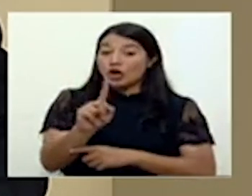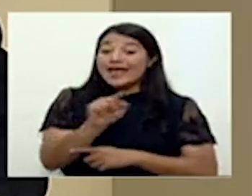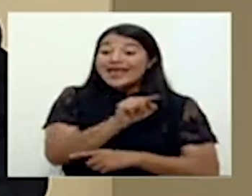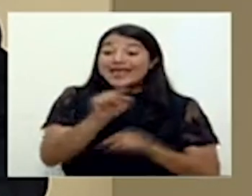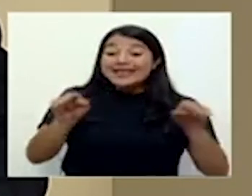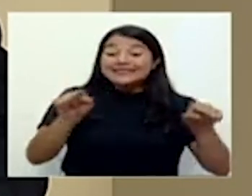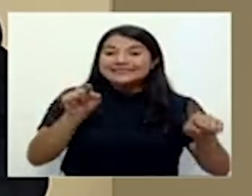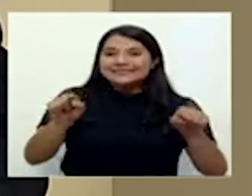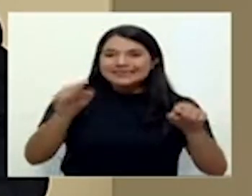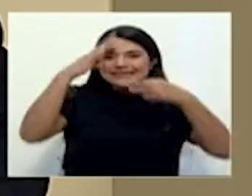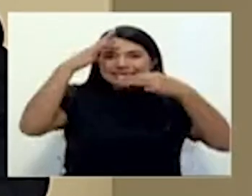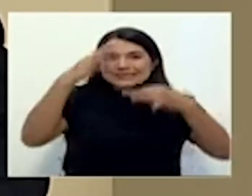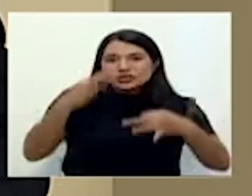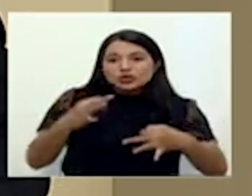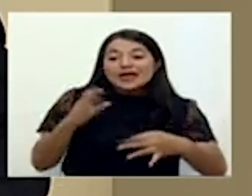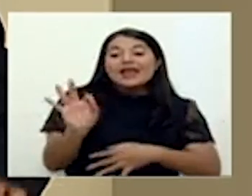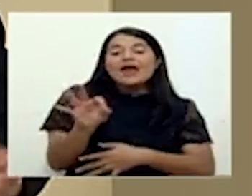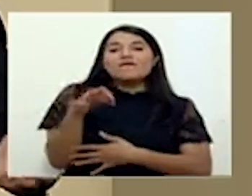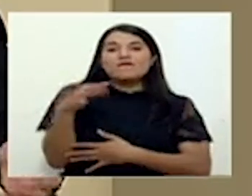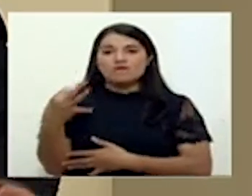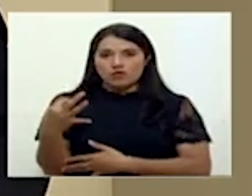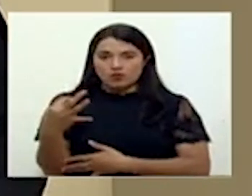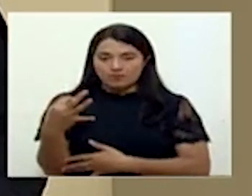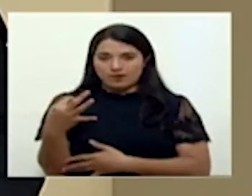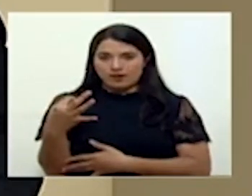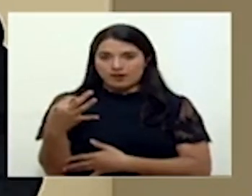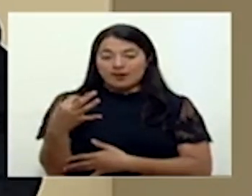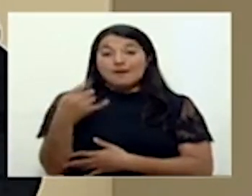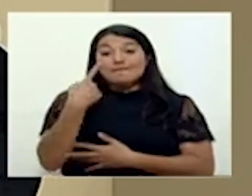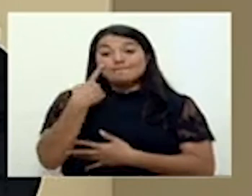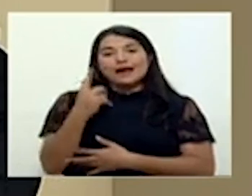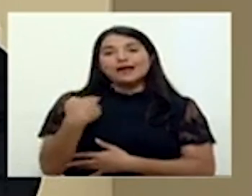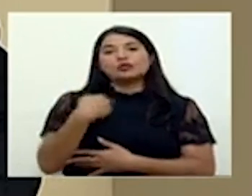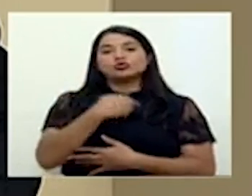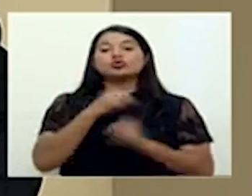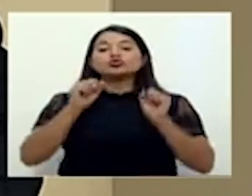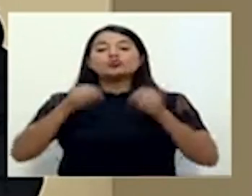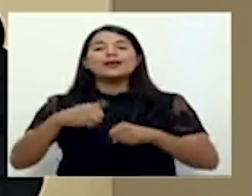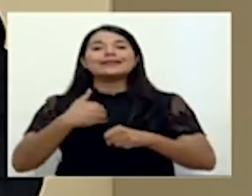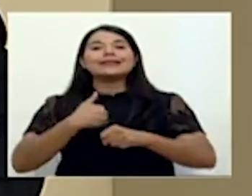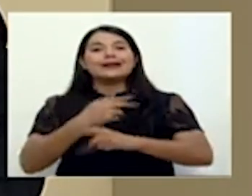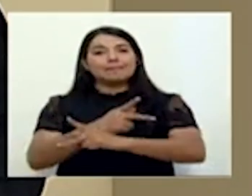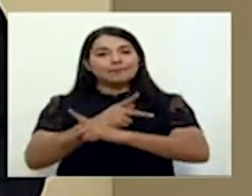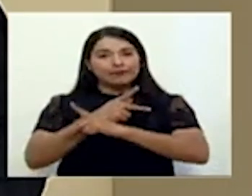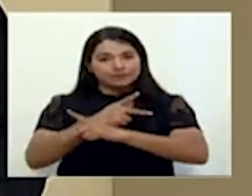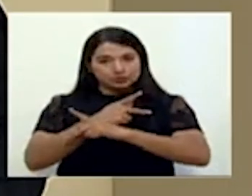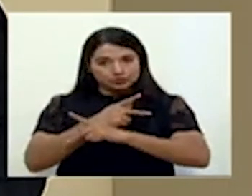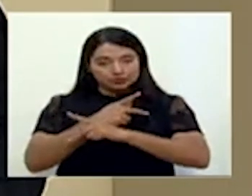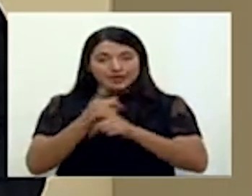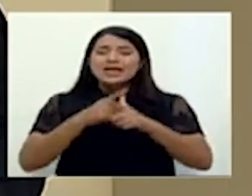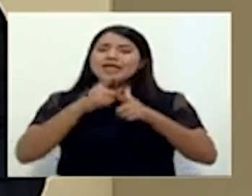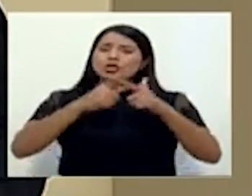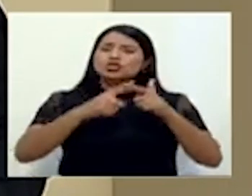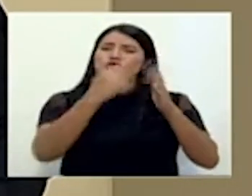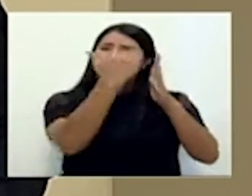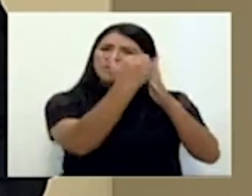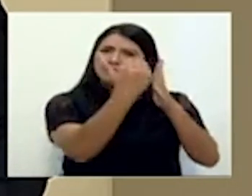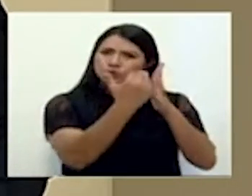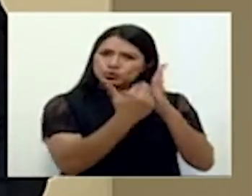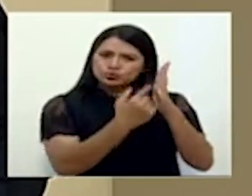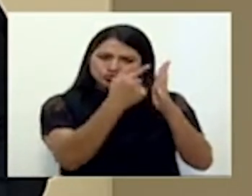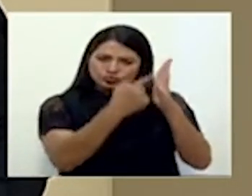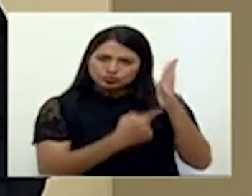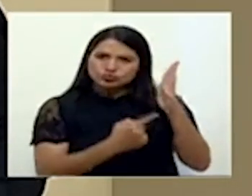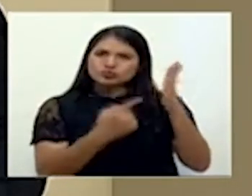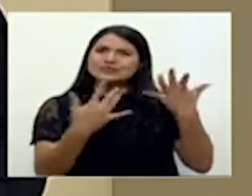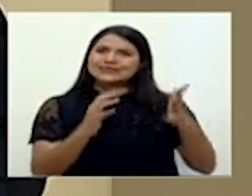cual nosotros requerimos hacer esa prevención. Entonces, tanto los protocolos, por ejemplo, que están desarrollando